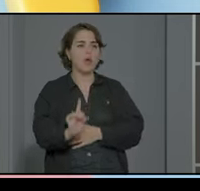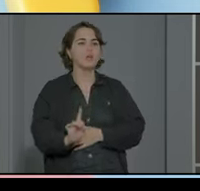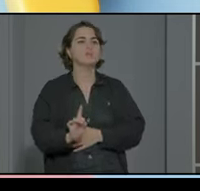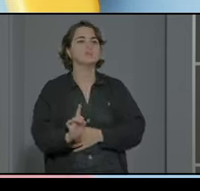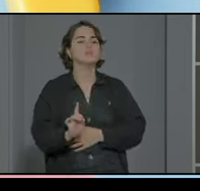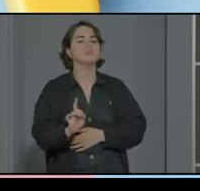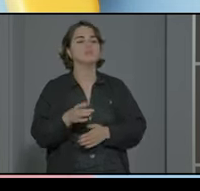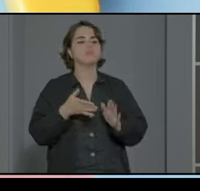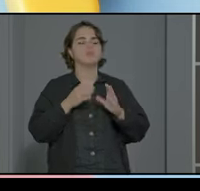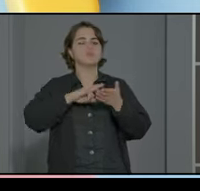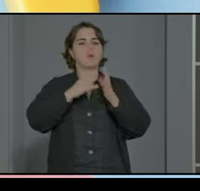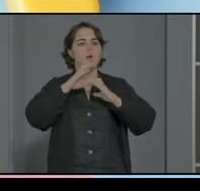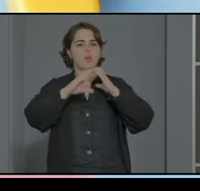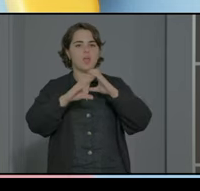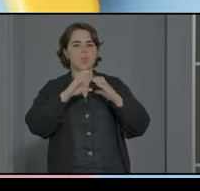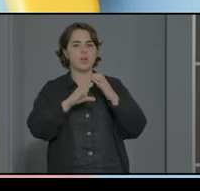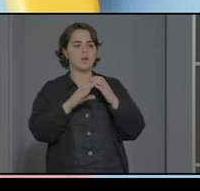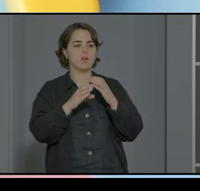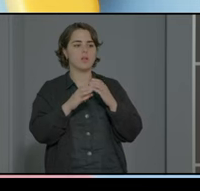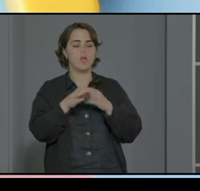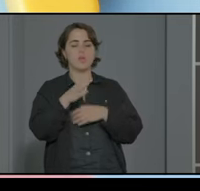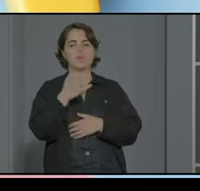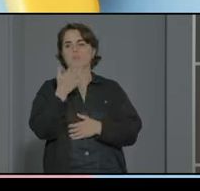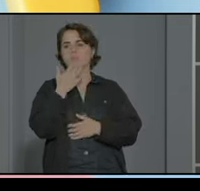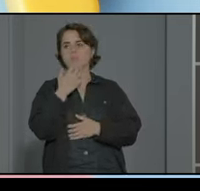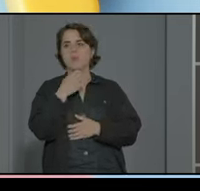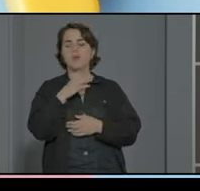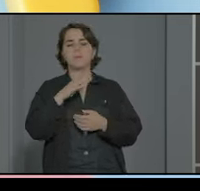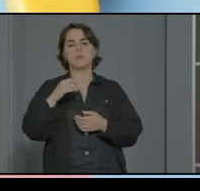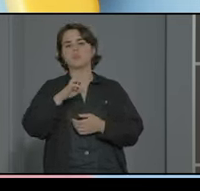hablamos sistema de comunicación tanto PSF etcétera